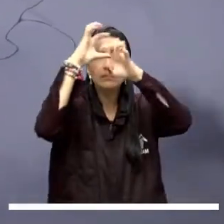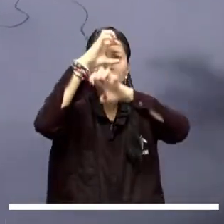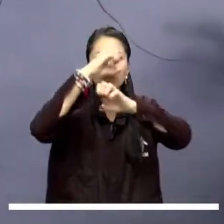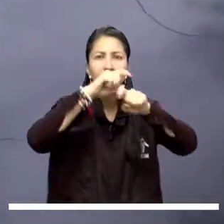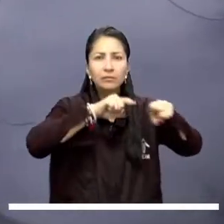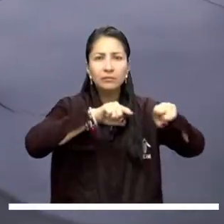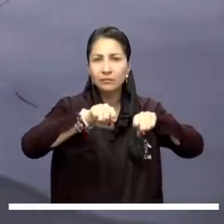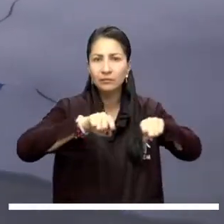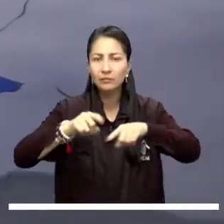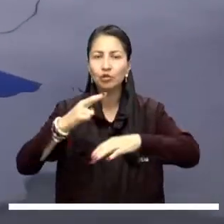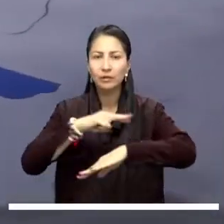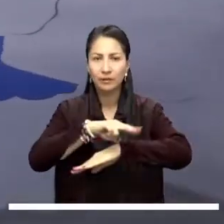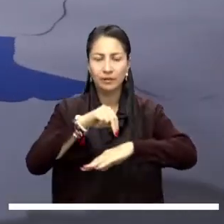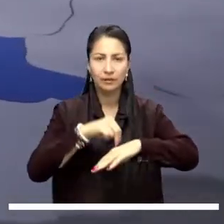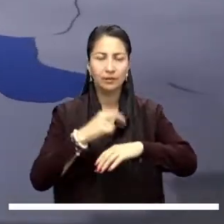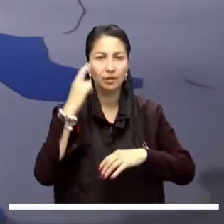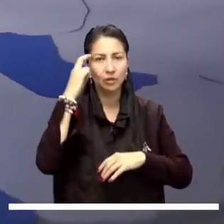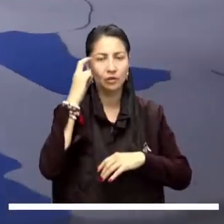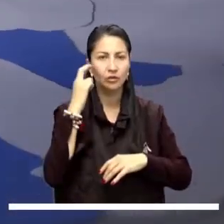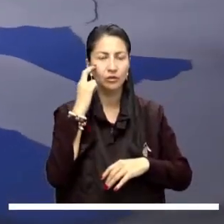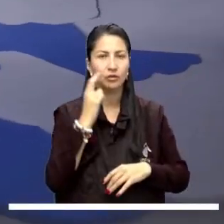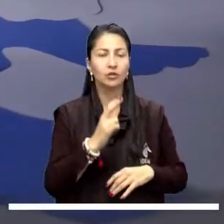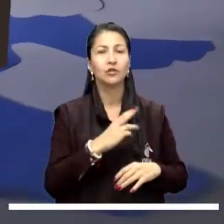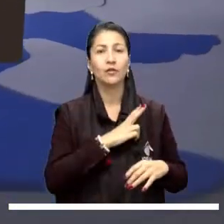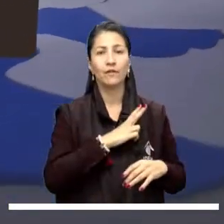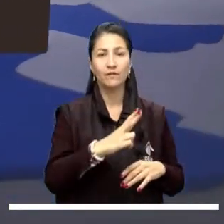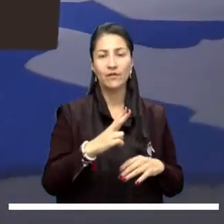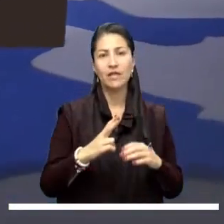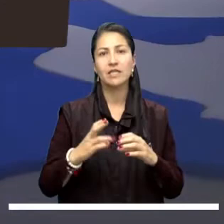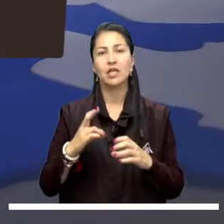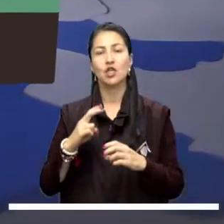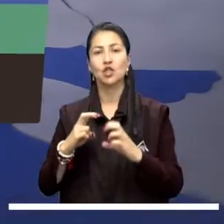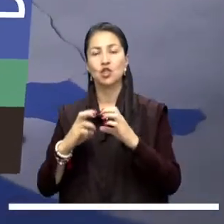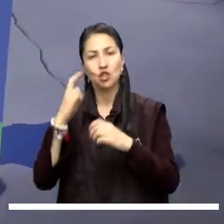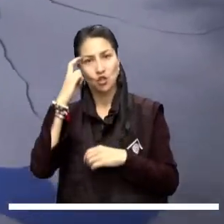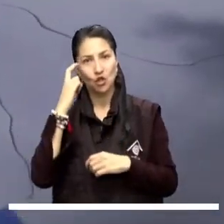esperan sobre gran parte de nariño chocó cauca y valle del cauca